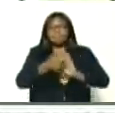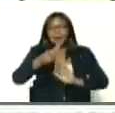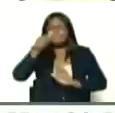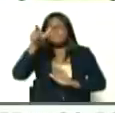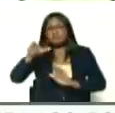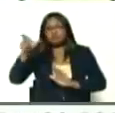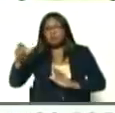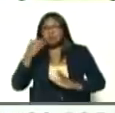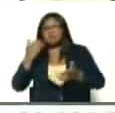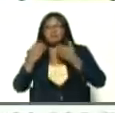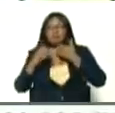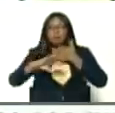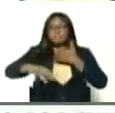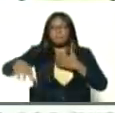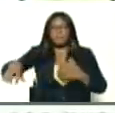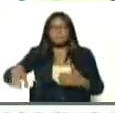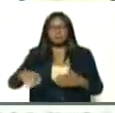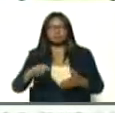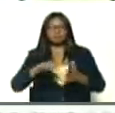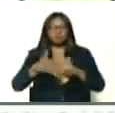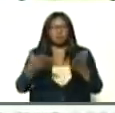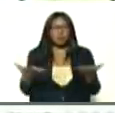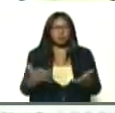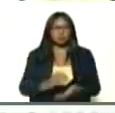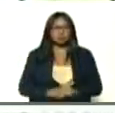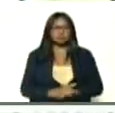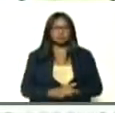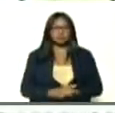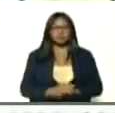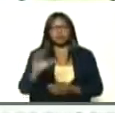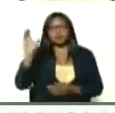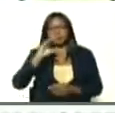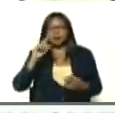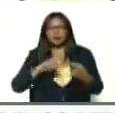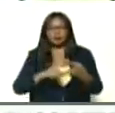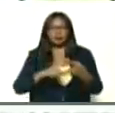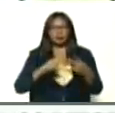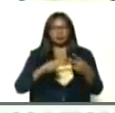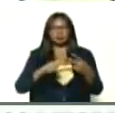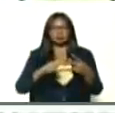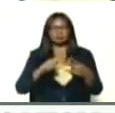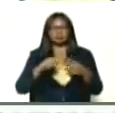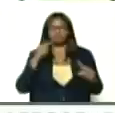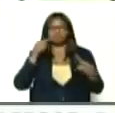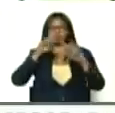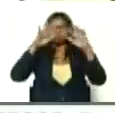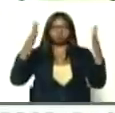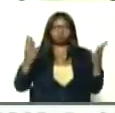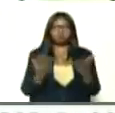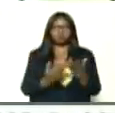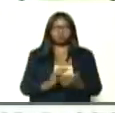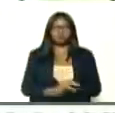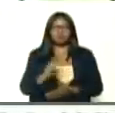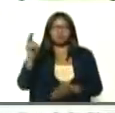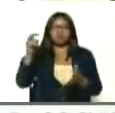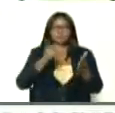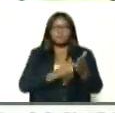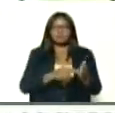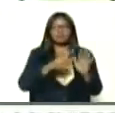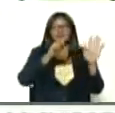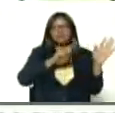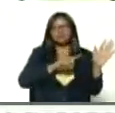total, de casos activos, son, Caracas, récord mundial, dos mil,